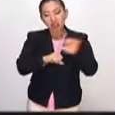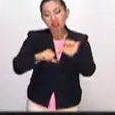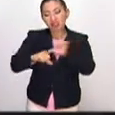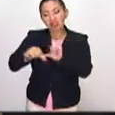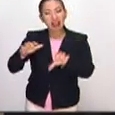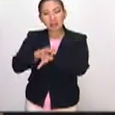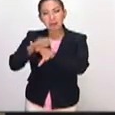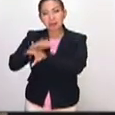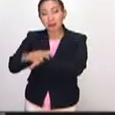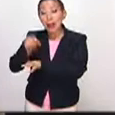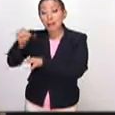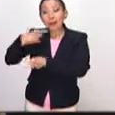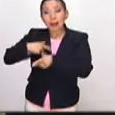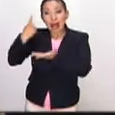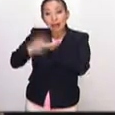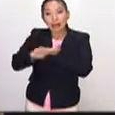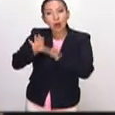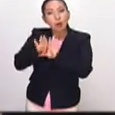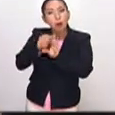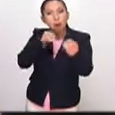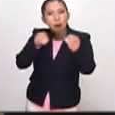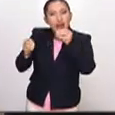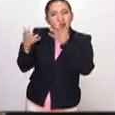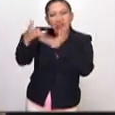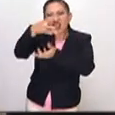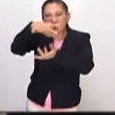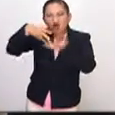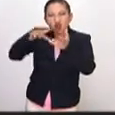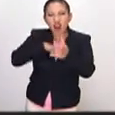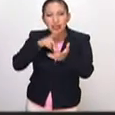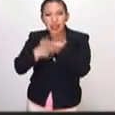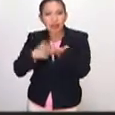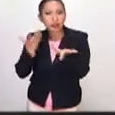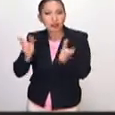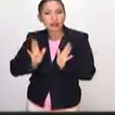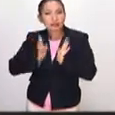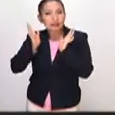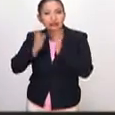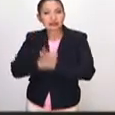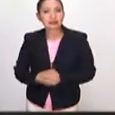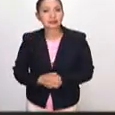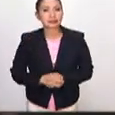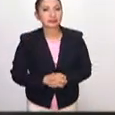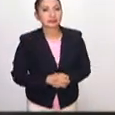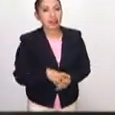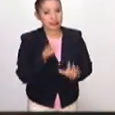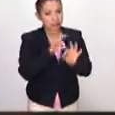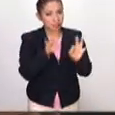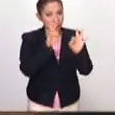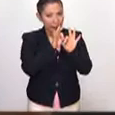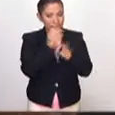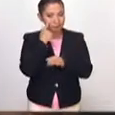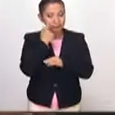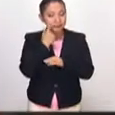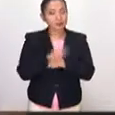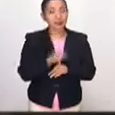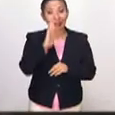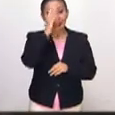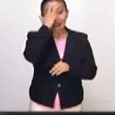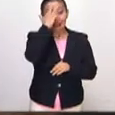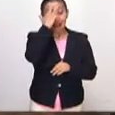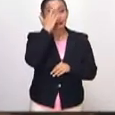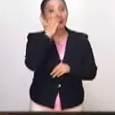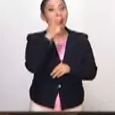estos personajes hay como mucho movimiento también. Me sorprende. Es significativo porque recordemos que estamos